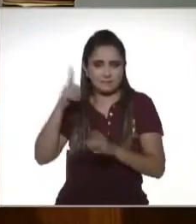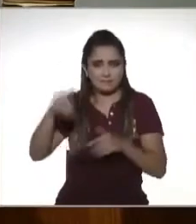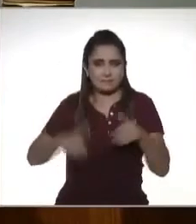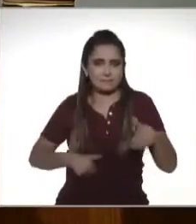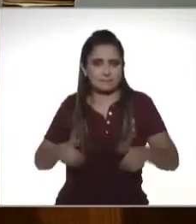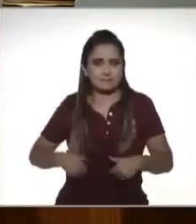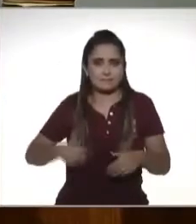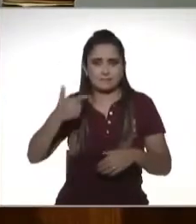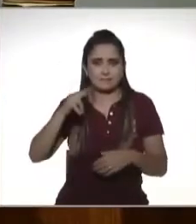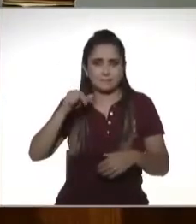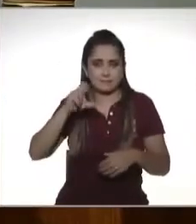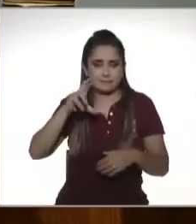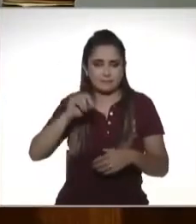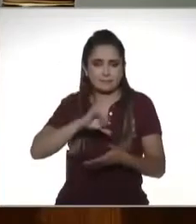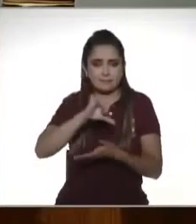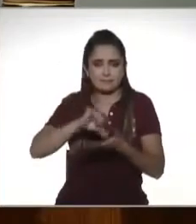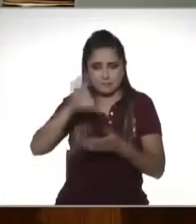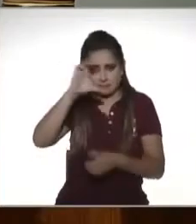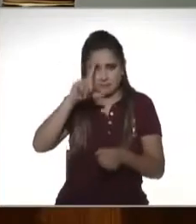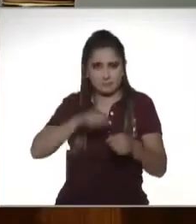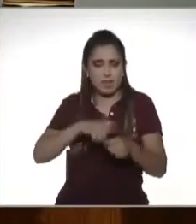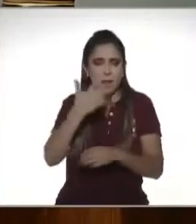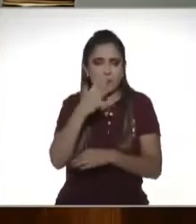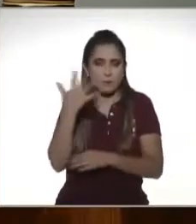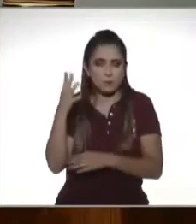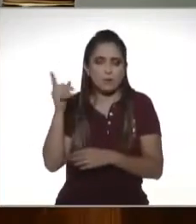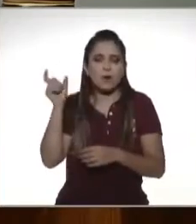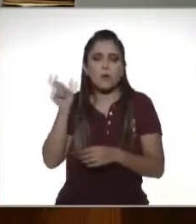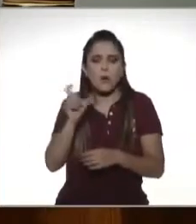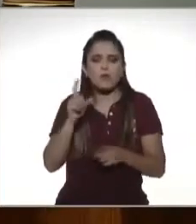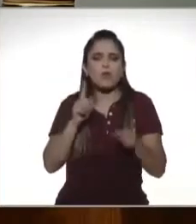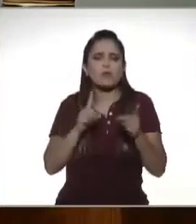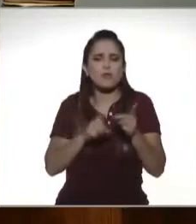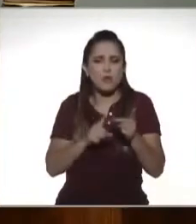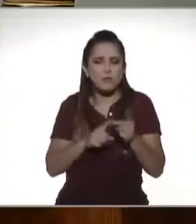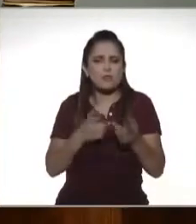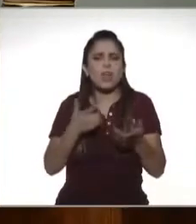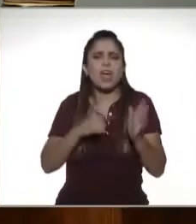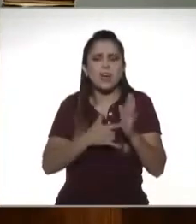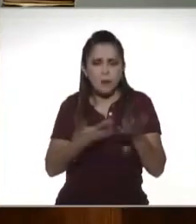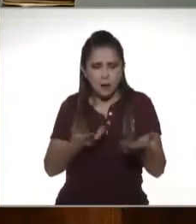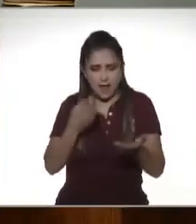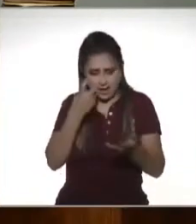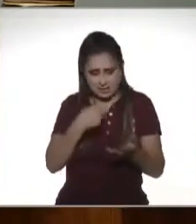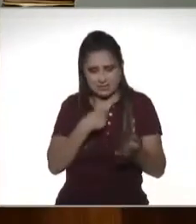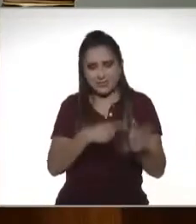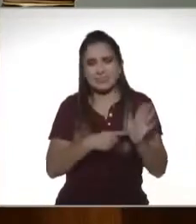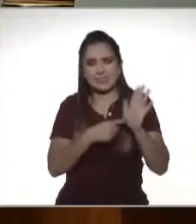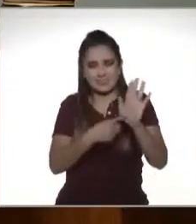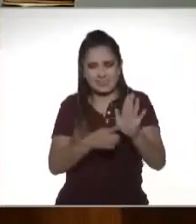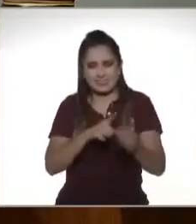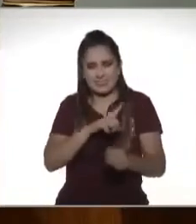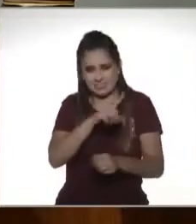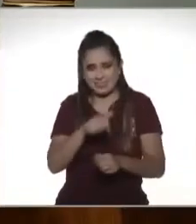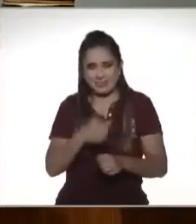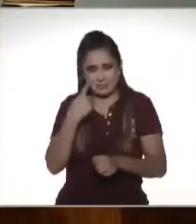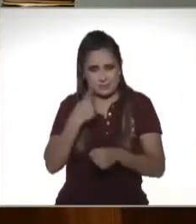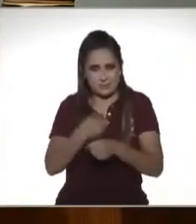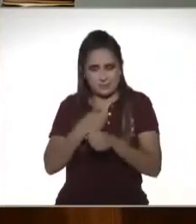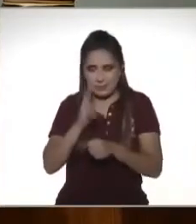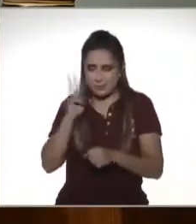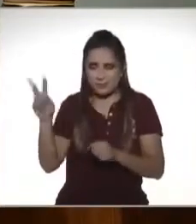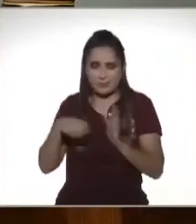teatro El Granero del centro cultural del bosque y ya de regreso les digo cuándo, cómo y dónde no se pueden perder Bikini Redkiem Impache